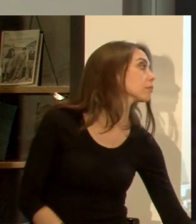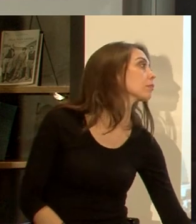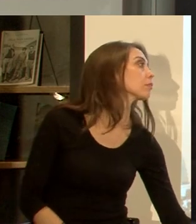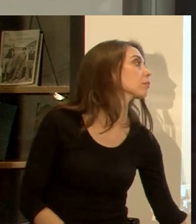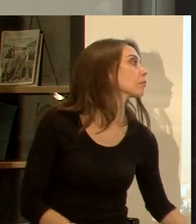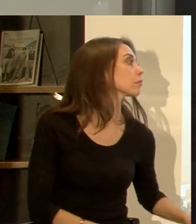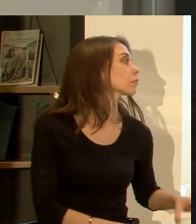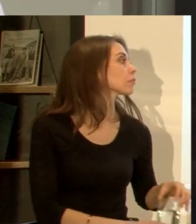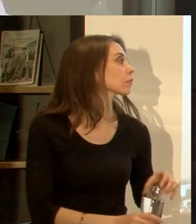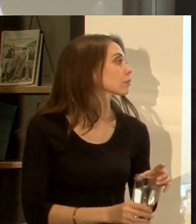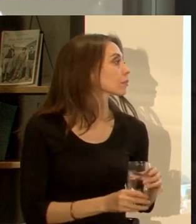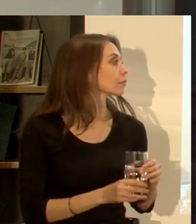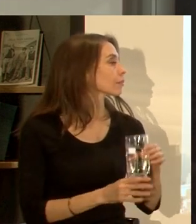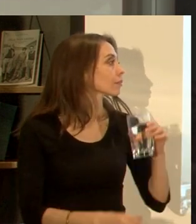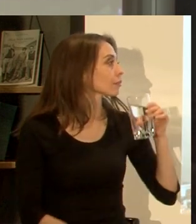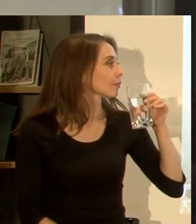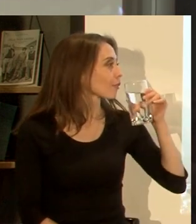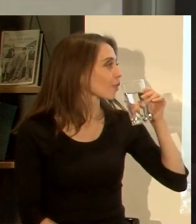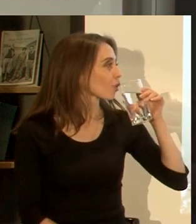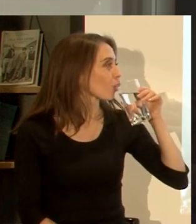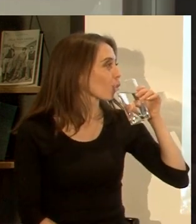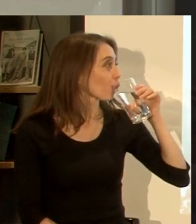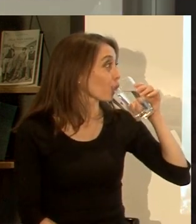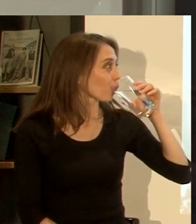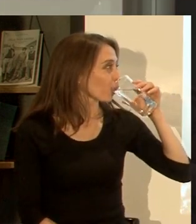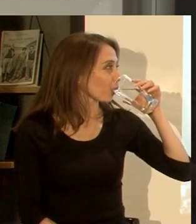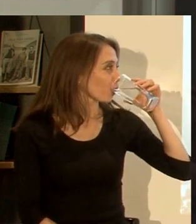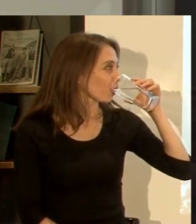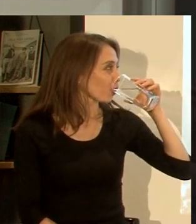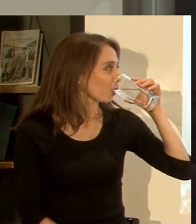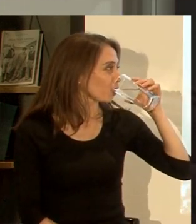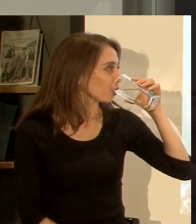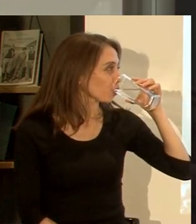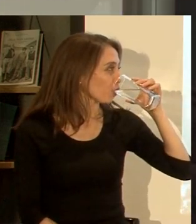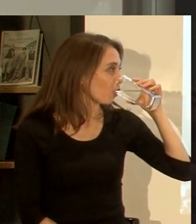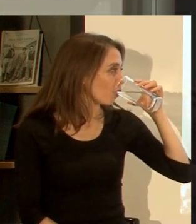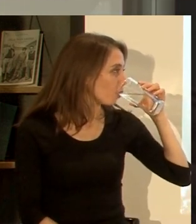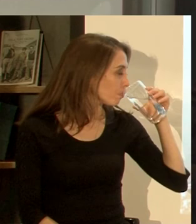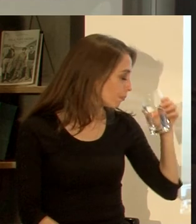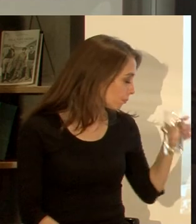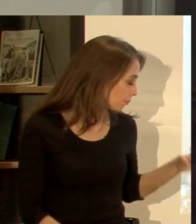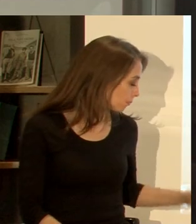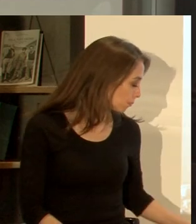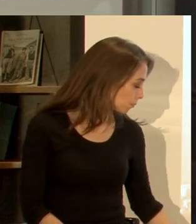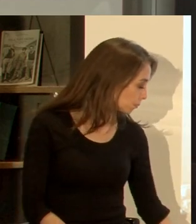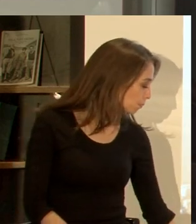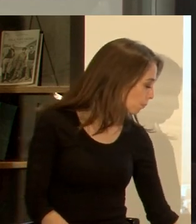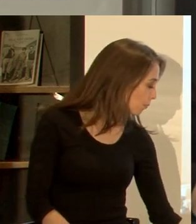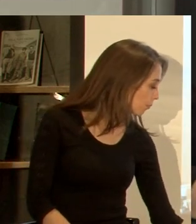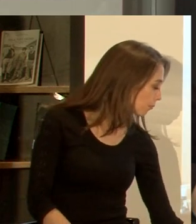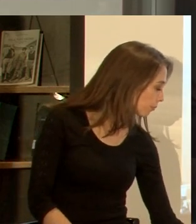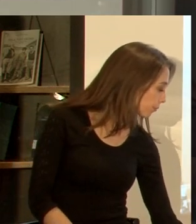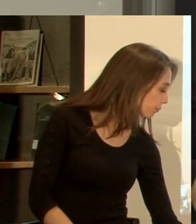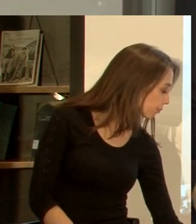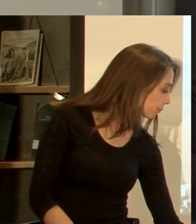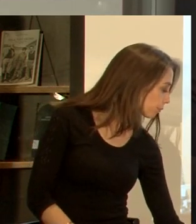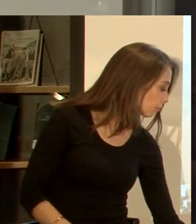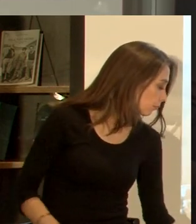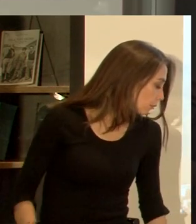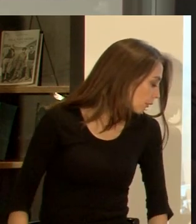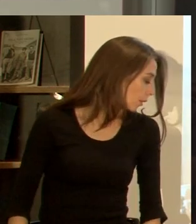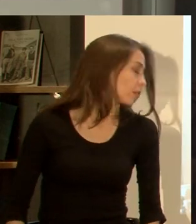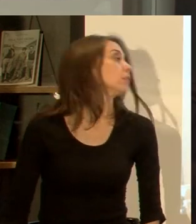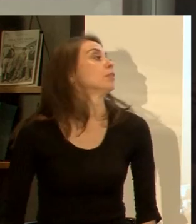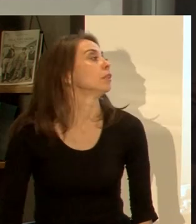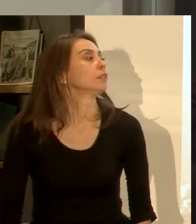ahora sí gracias por la pregunta efectivamente desde el año pasado bueno han habido hubo